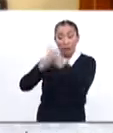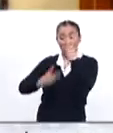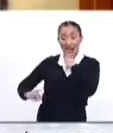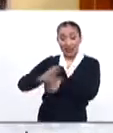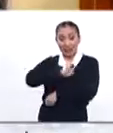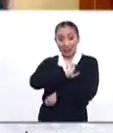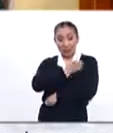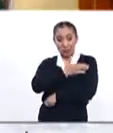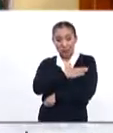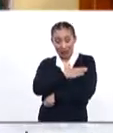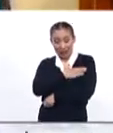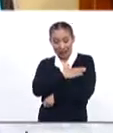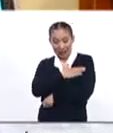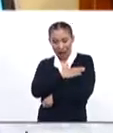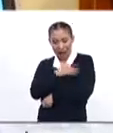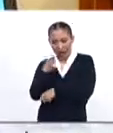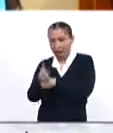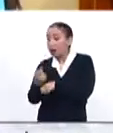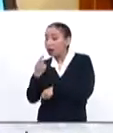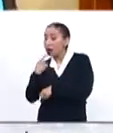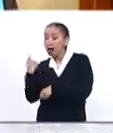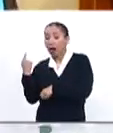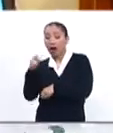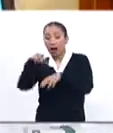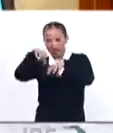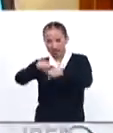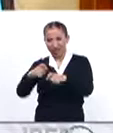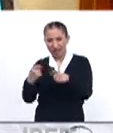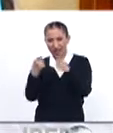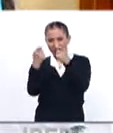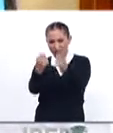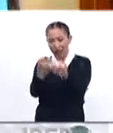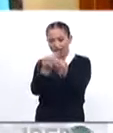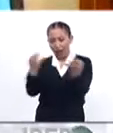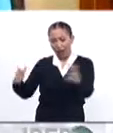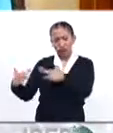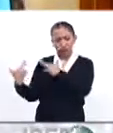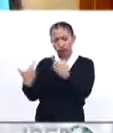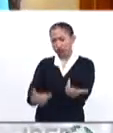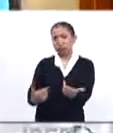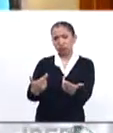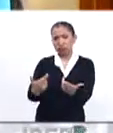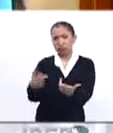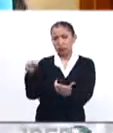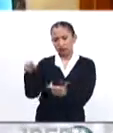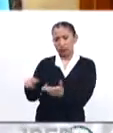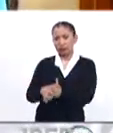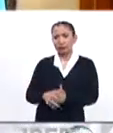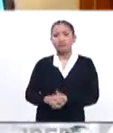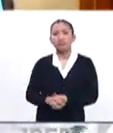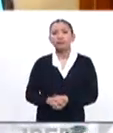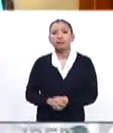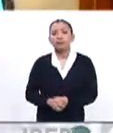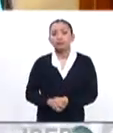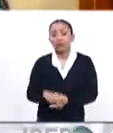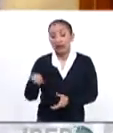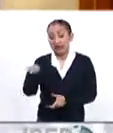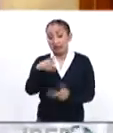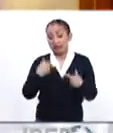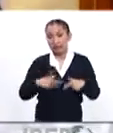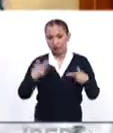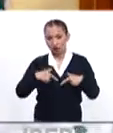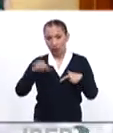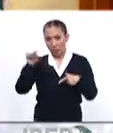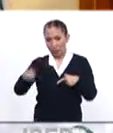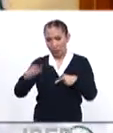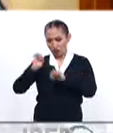los españoles, se da la encomienda que son pequeñas tierras que se te otorga a ti. Estas personas